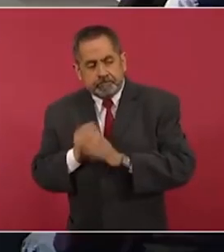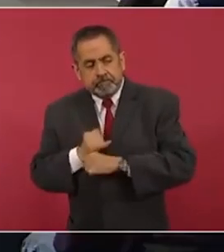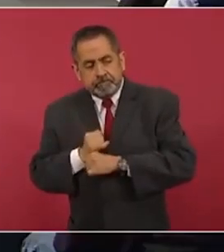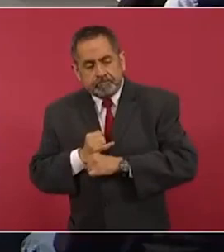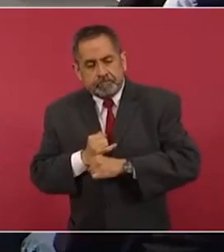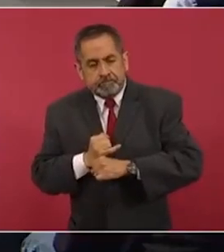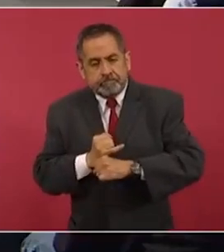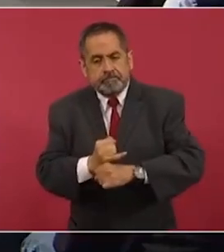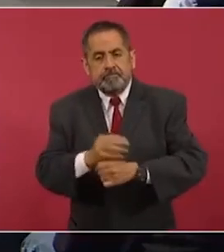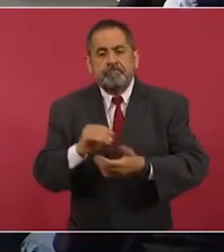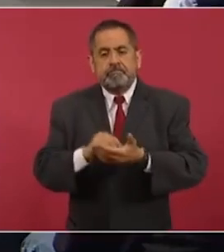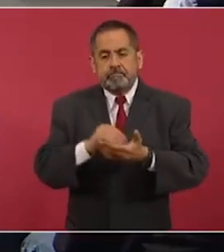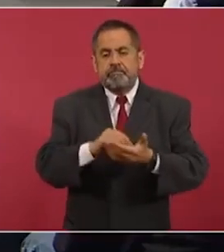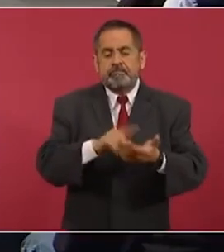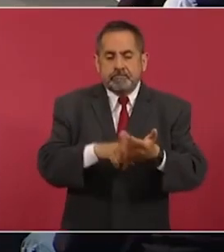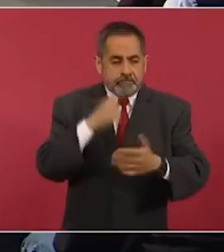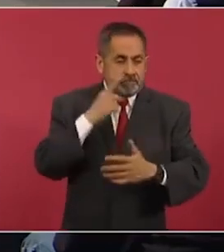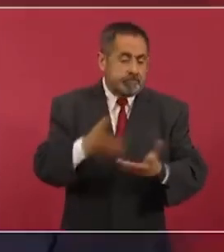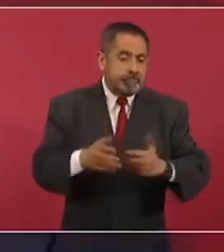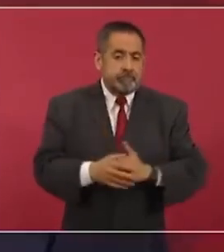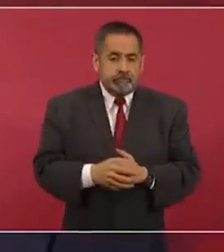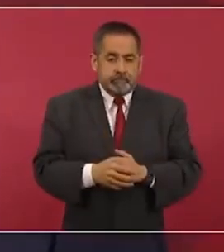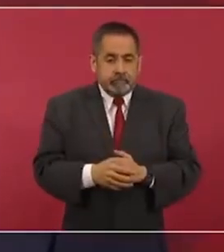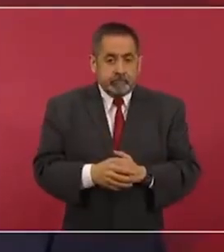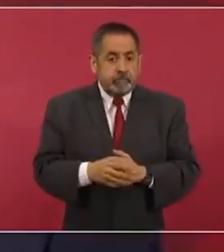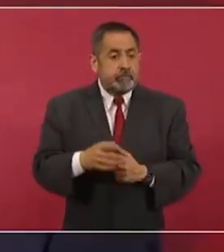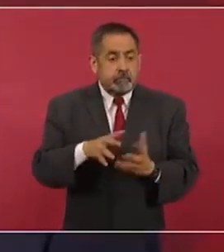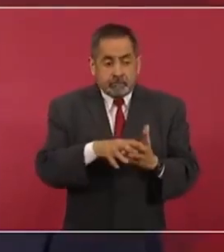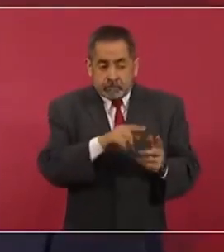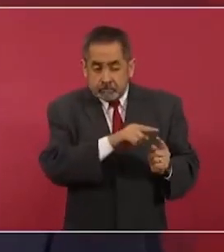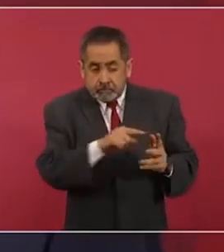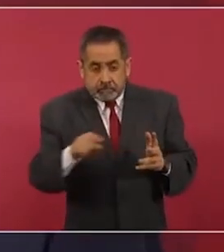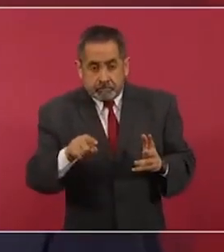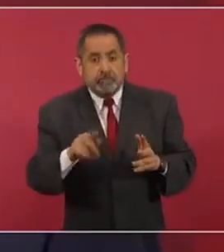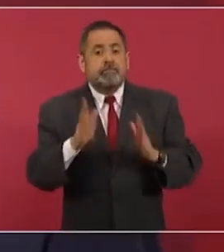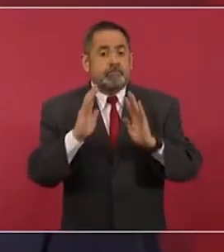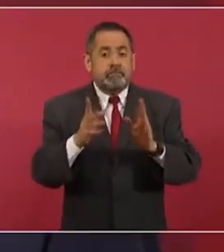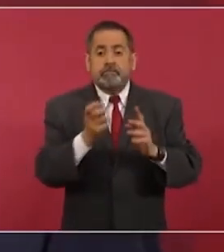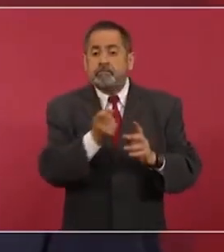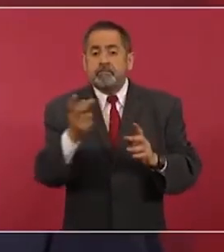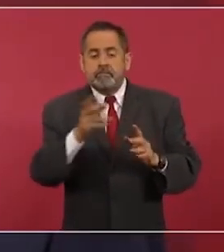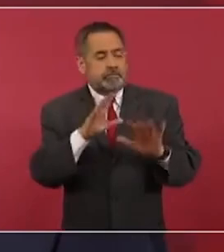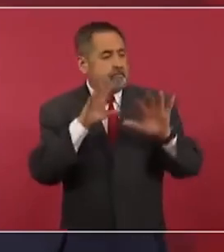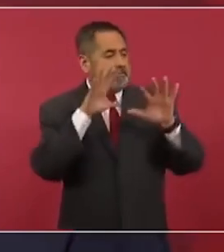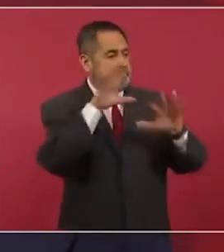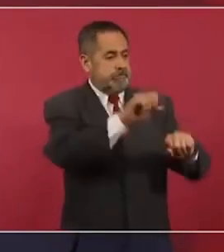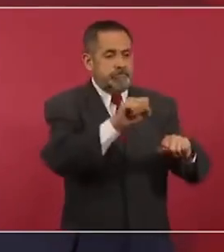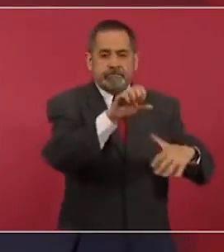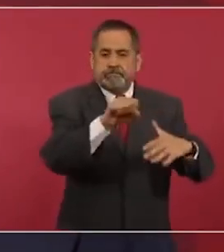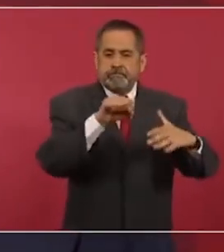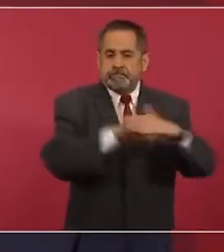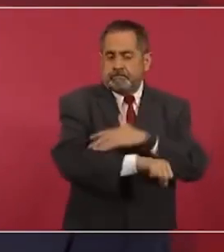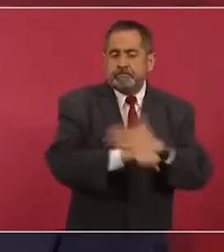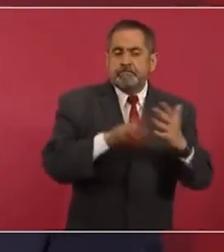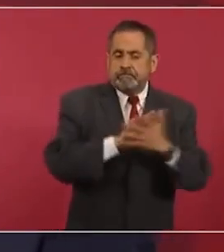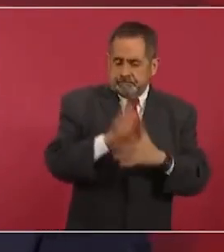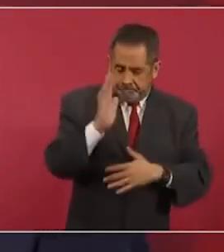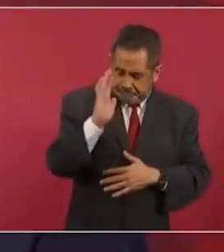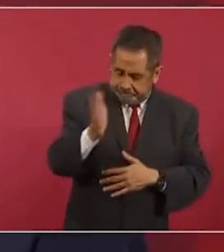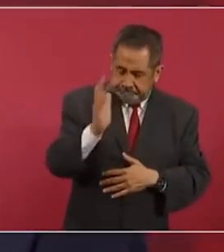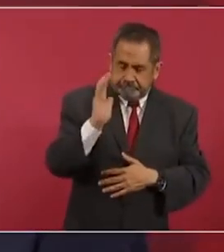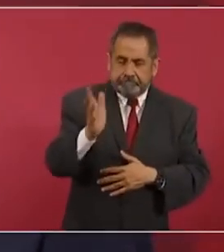y en la mayoría de los casos ya hay detenidos. O que los autores